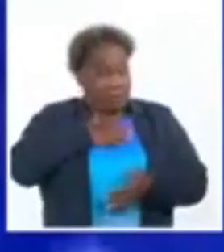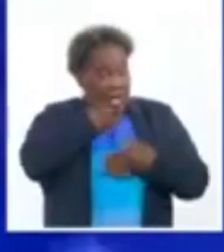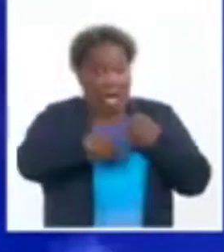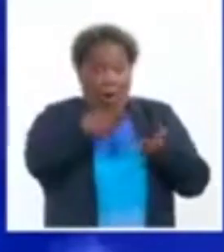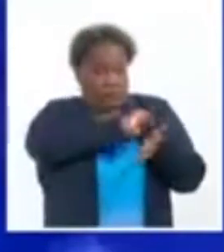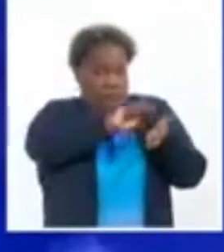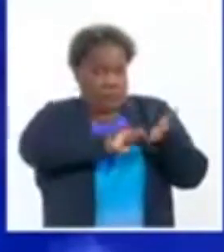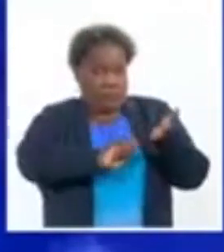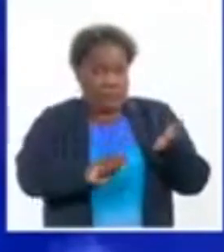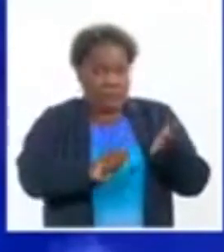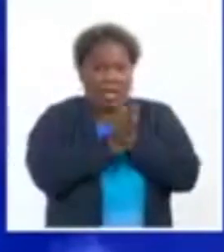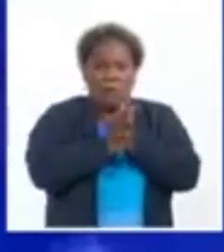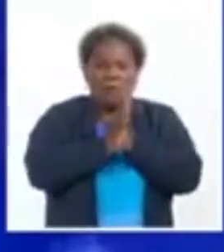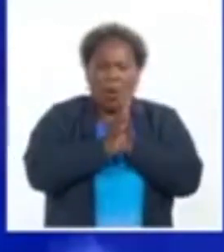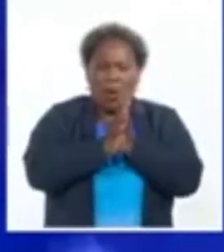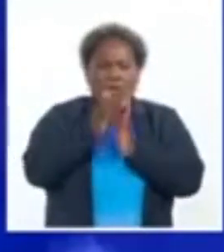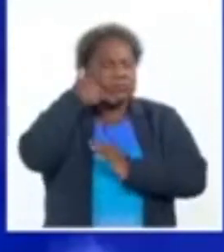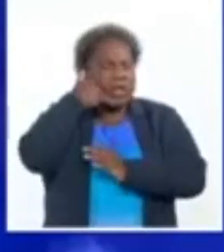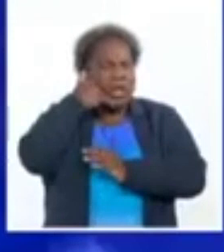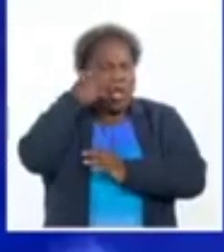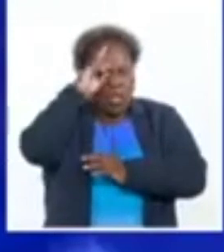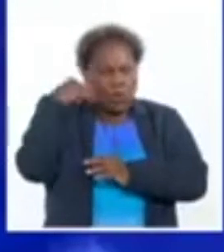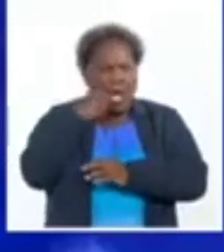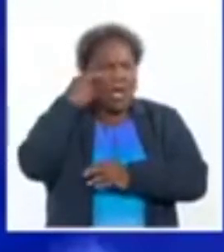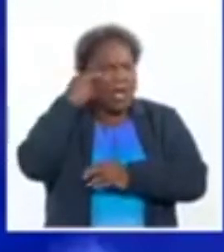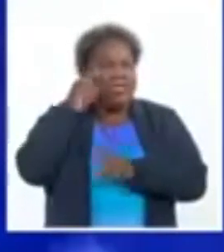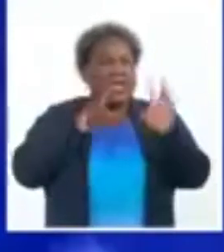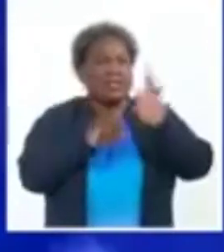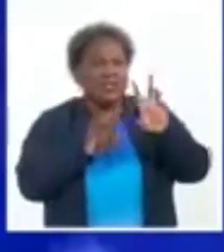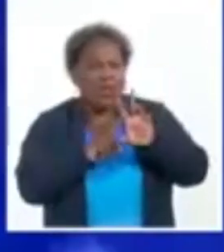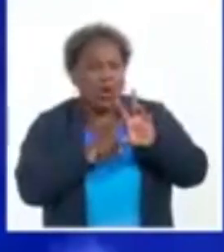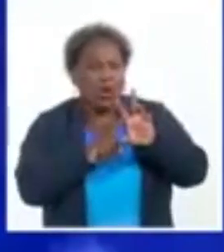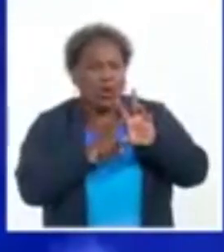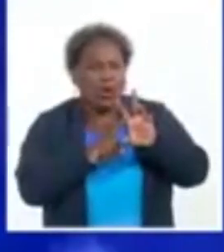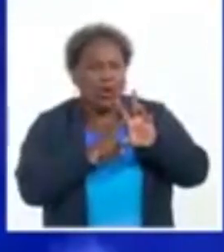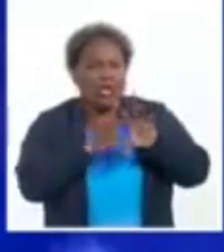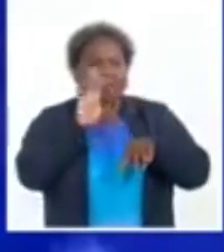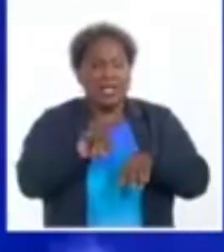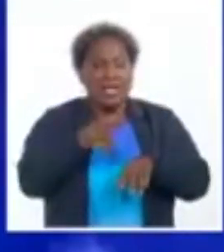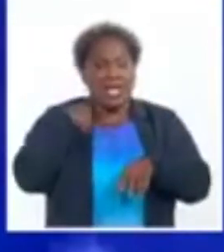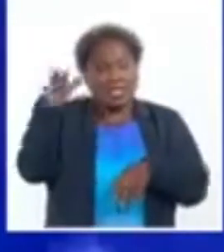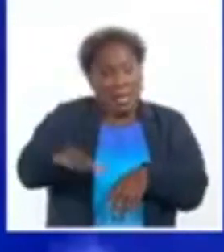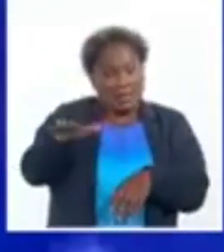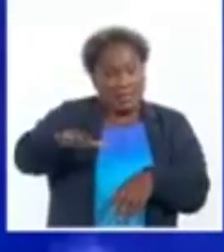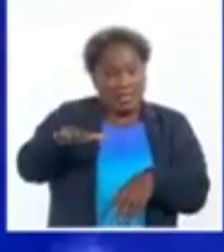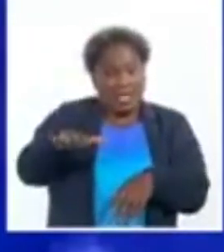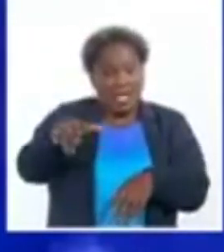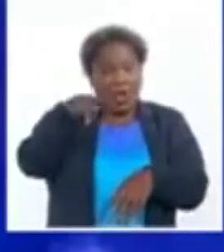Por favor, está Durán, el de la televisión. Dígale que es Chamaquil con su